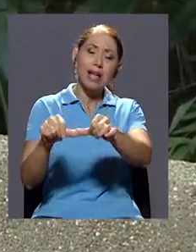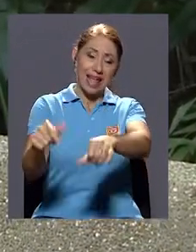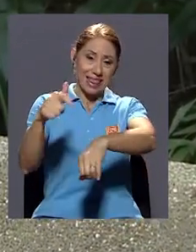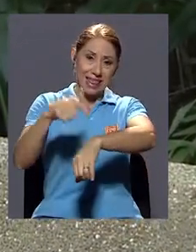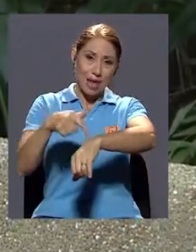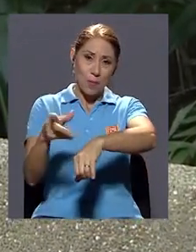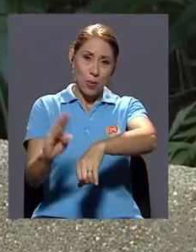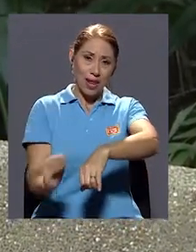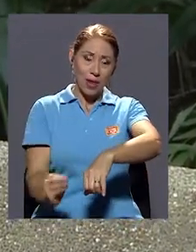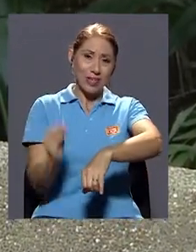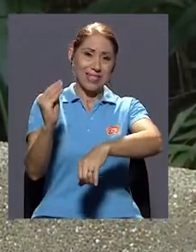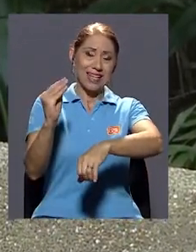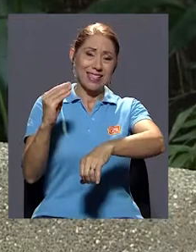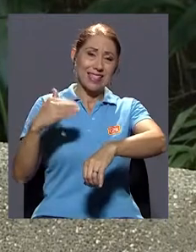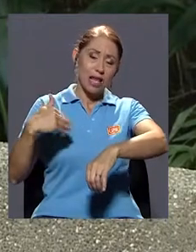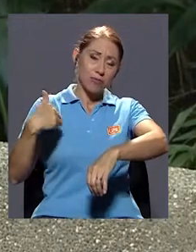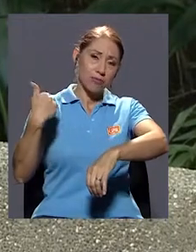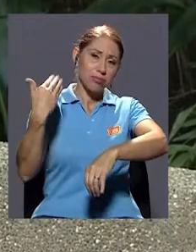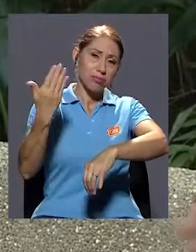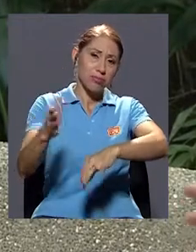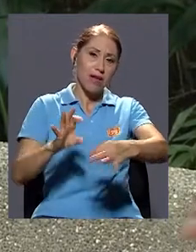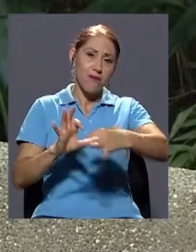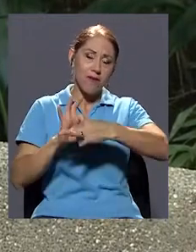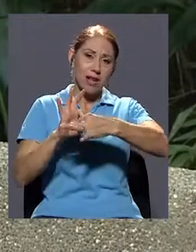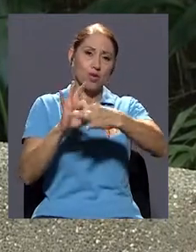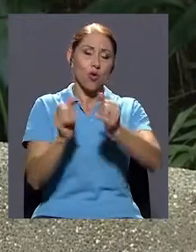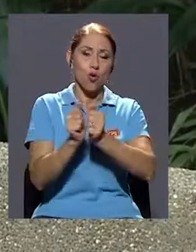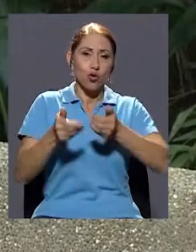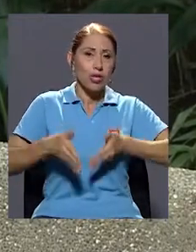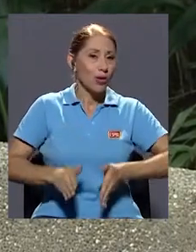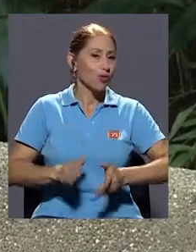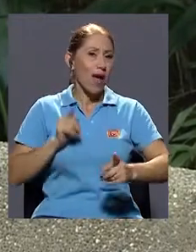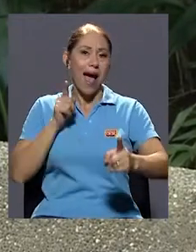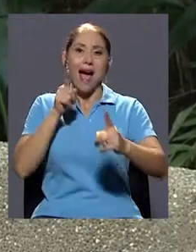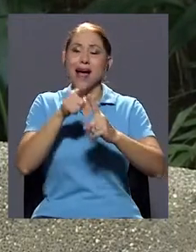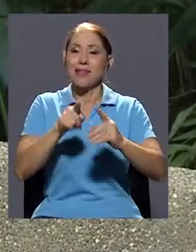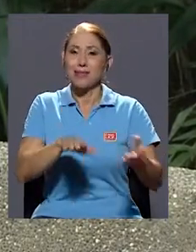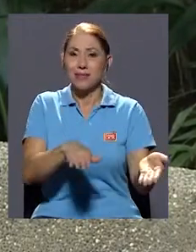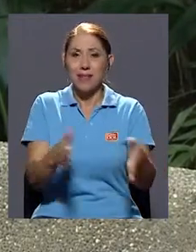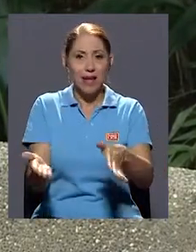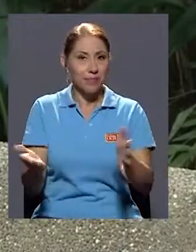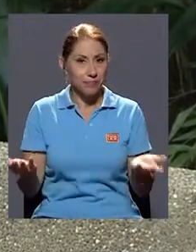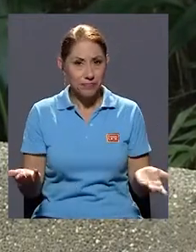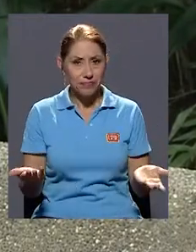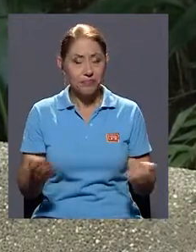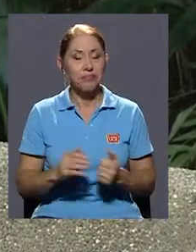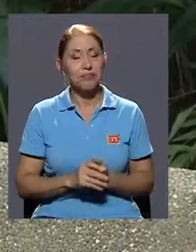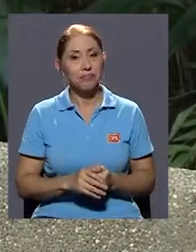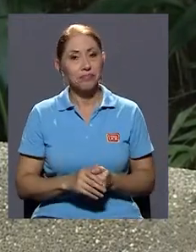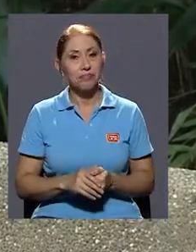tiempo que dure la adolescencia y durante lo que dure la relación con sus hijos, exactamente, hasta la muerte, ¿verdad?